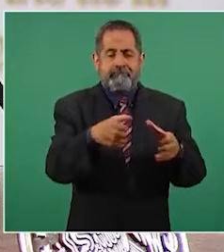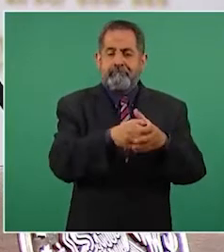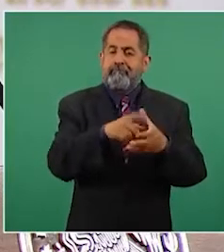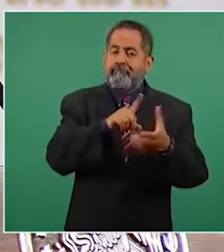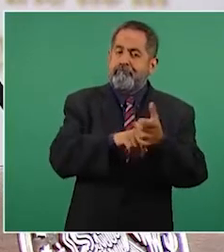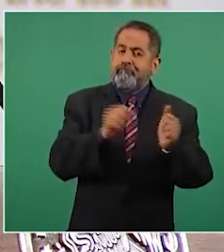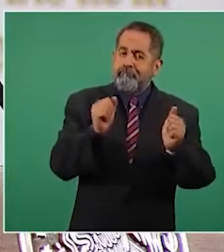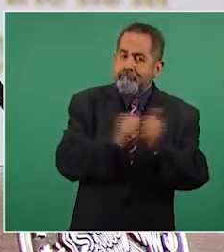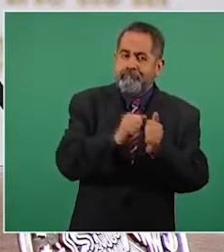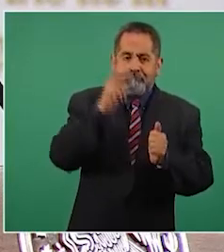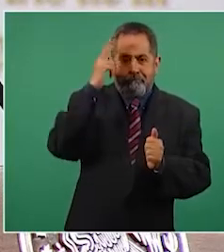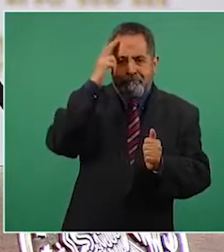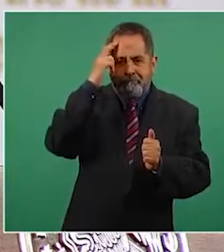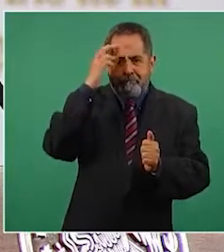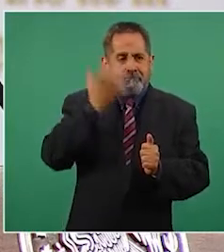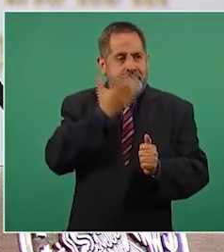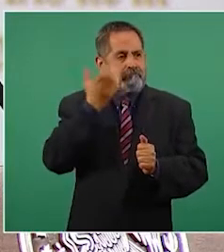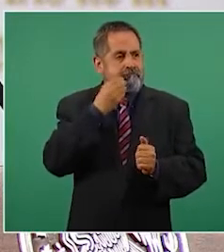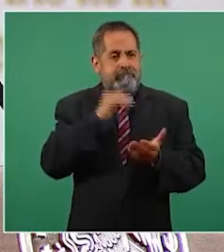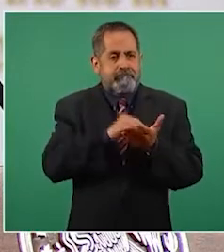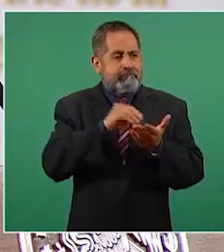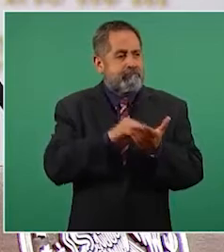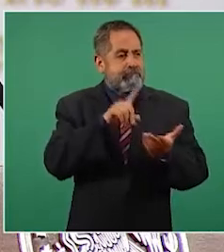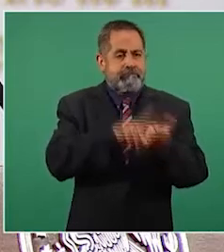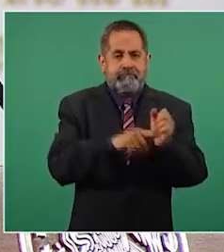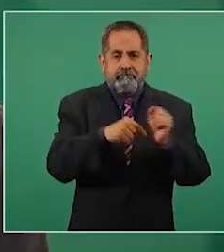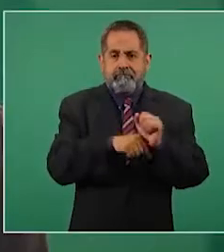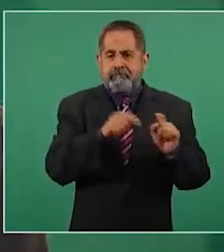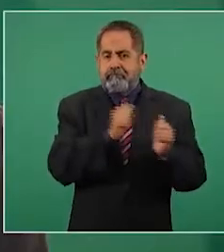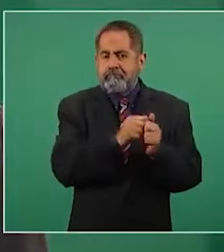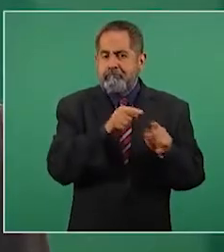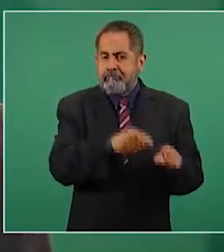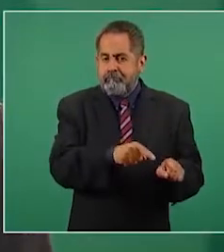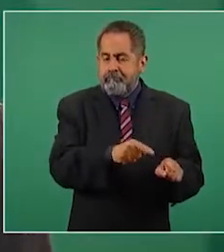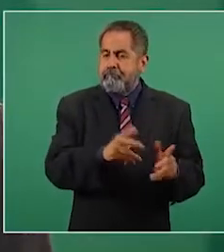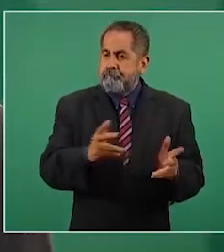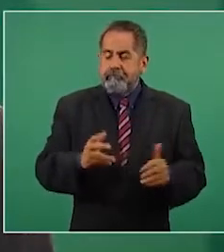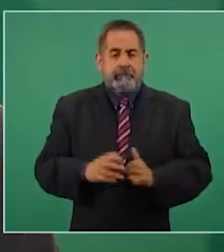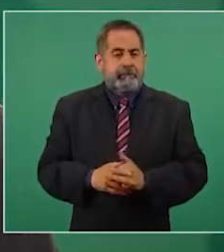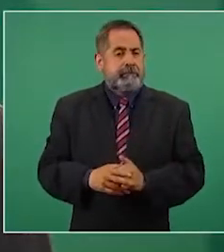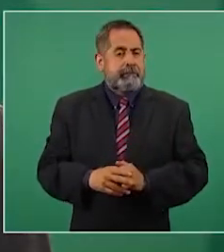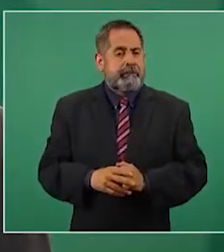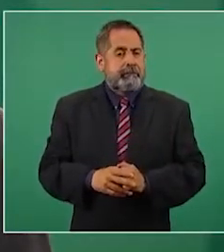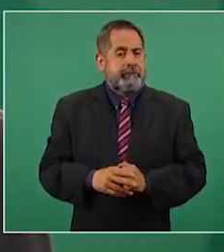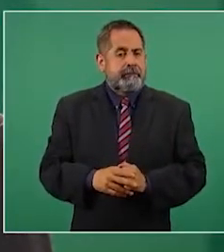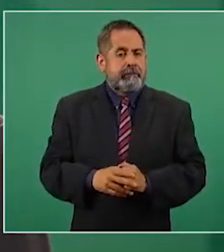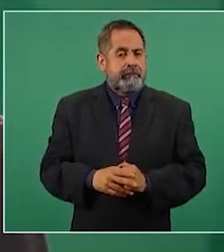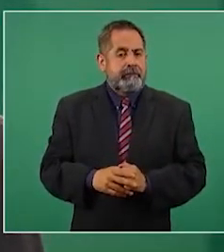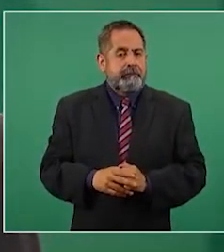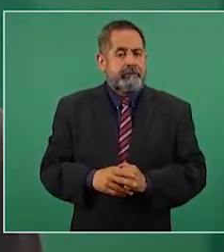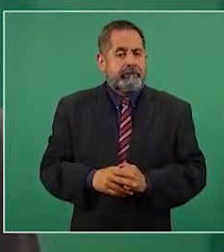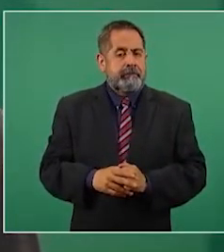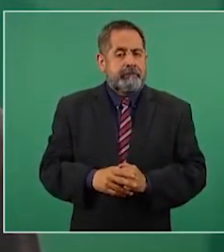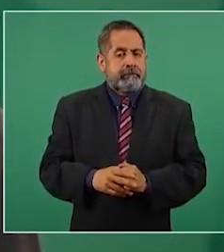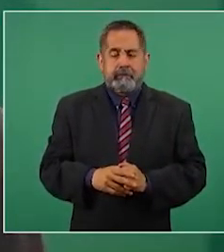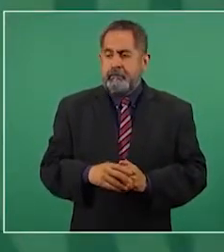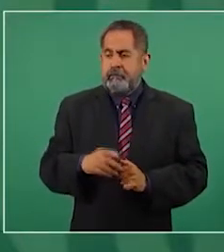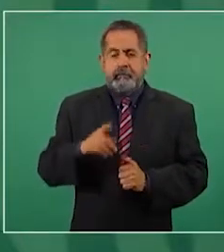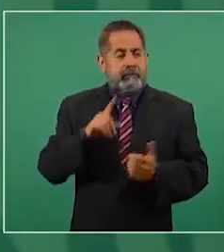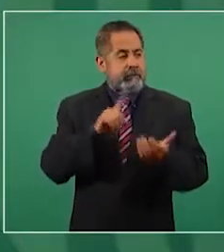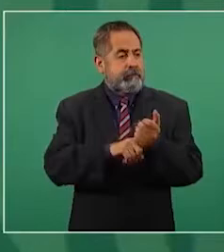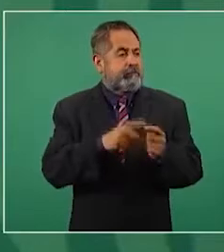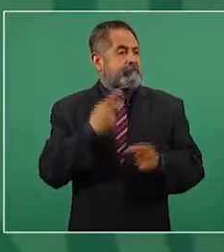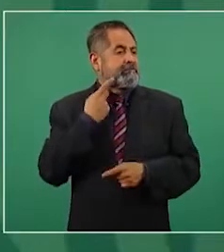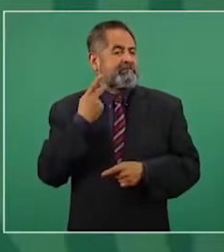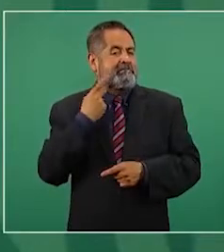políticos del